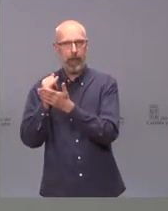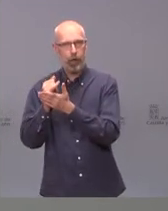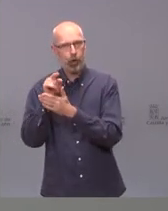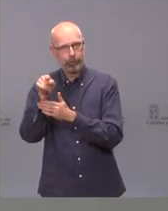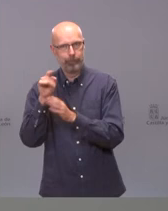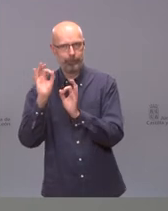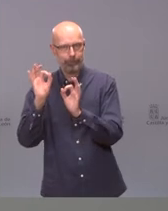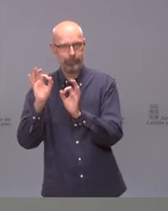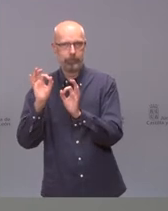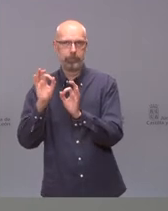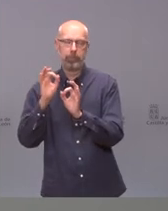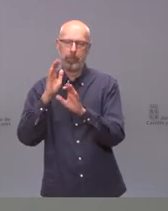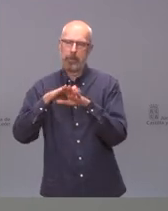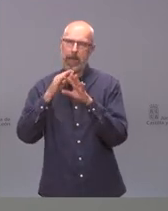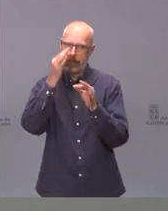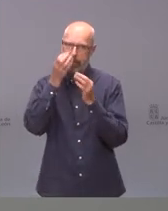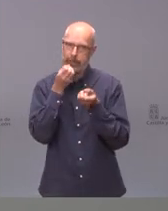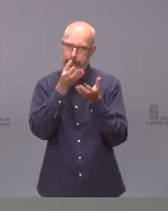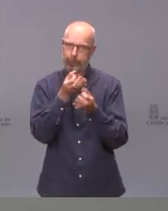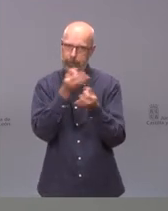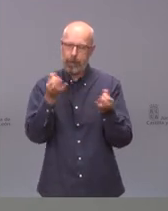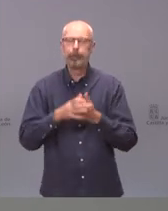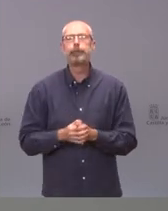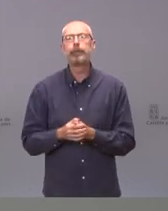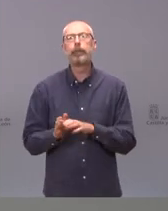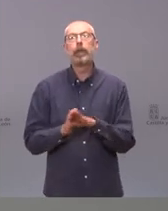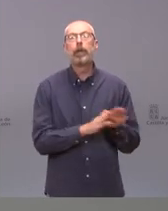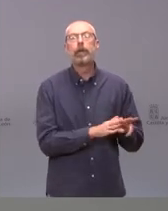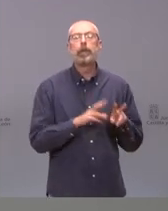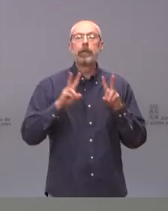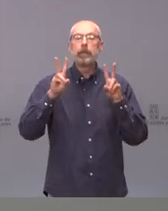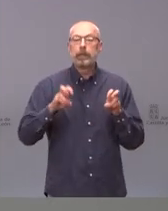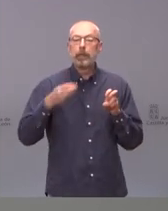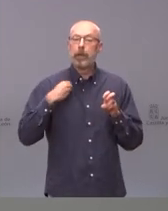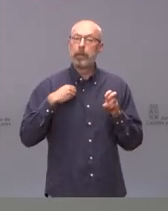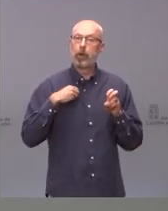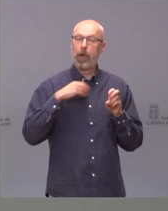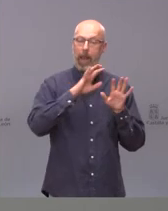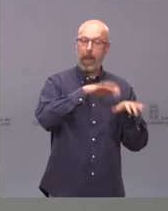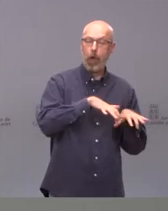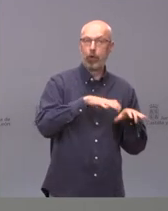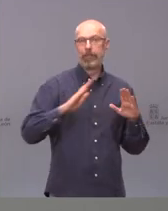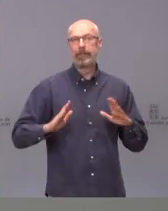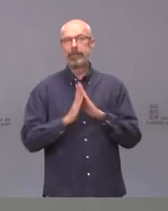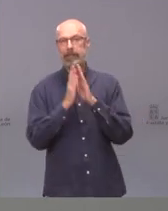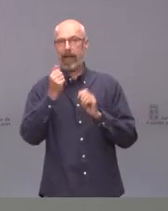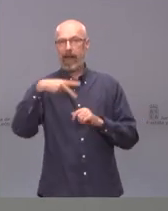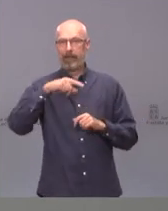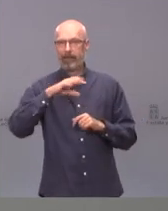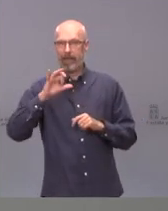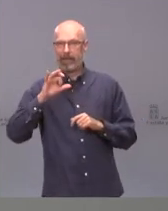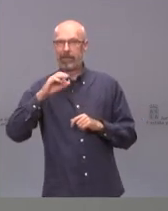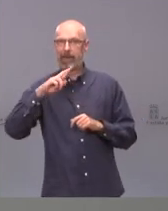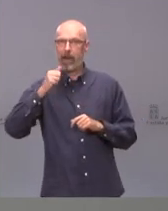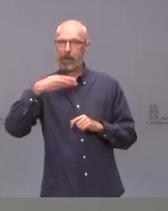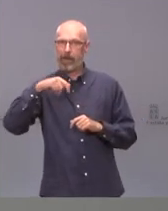Lo digo por ajustar un poco la información. En relación con León y San Andrés del Rabanedo, evidentemente es lo que tienen las